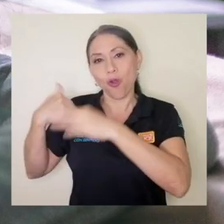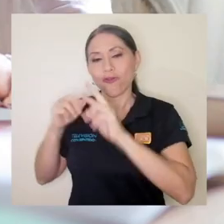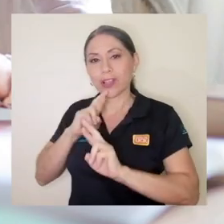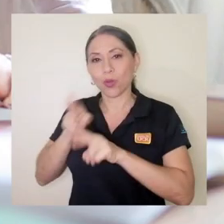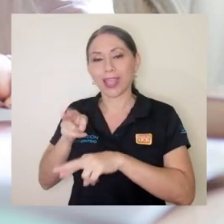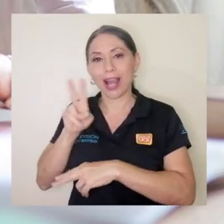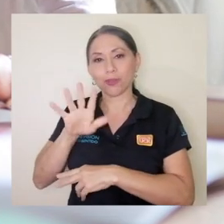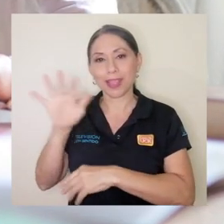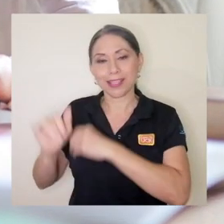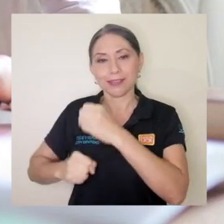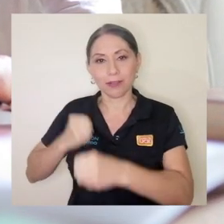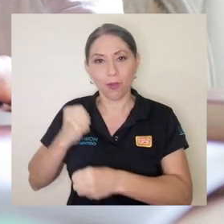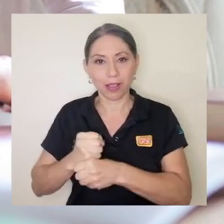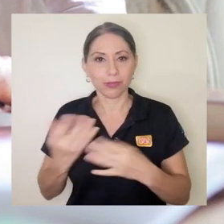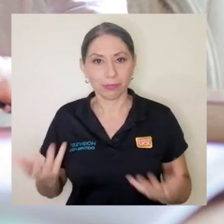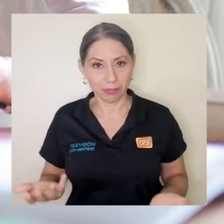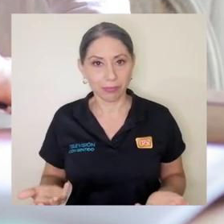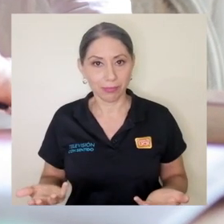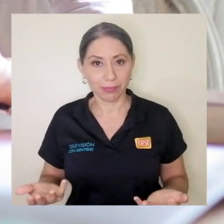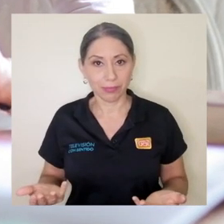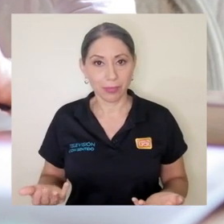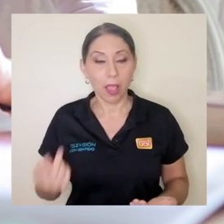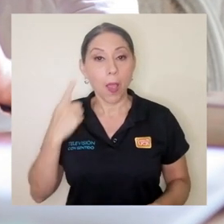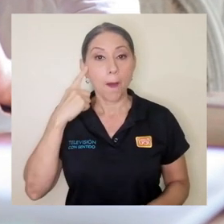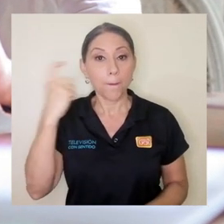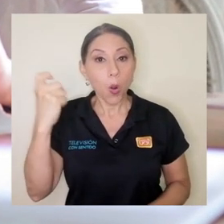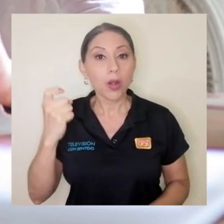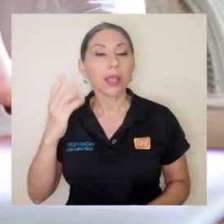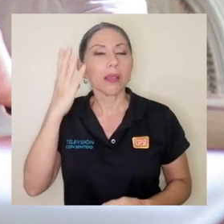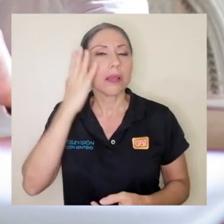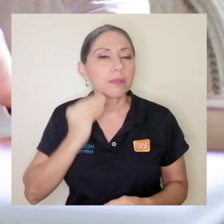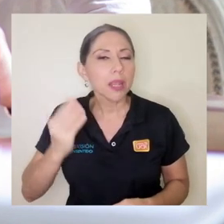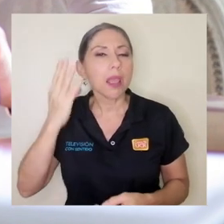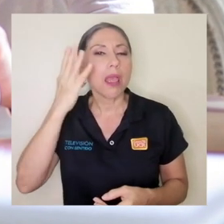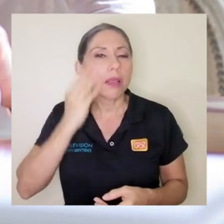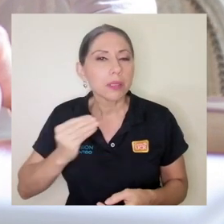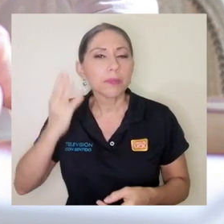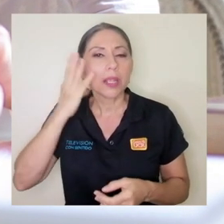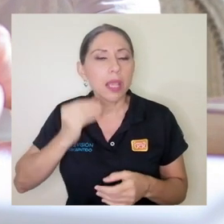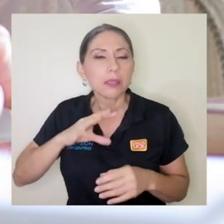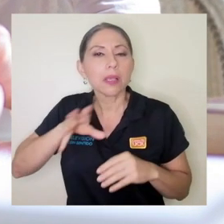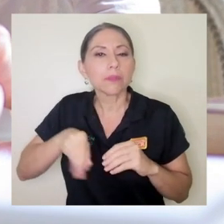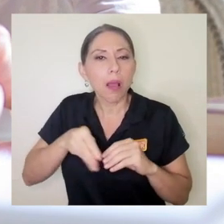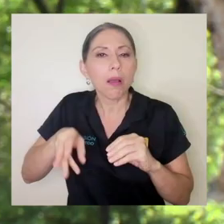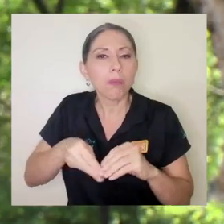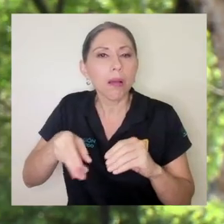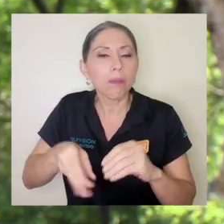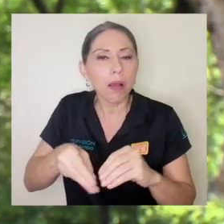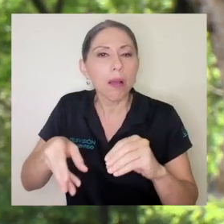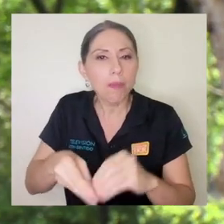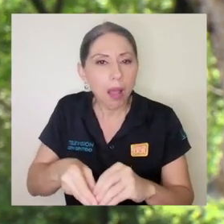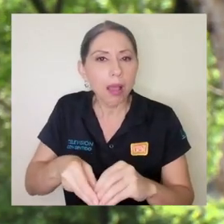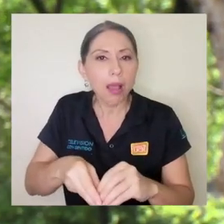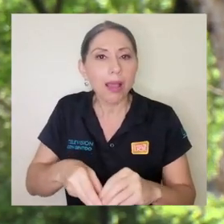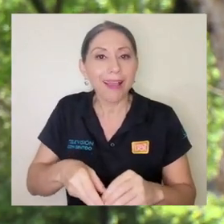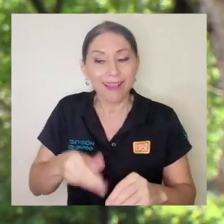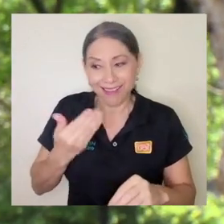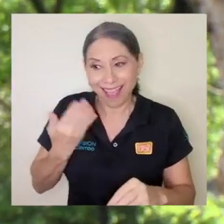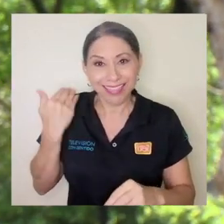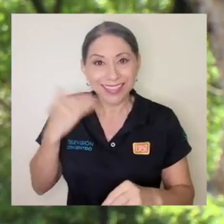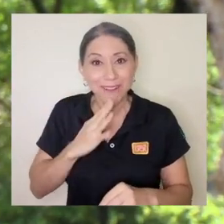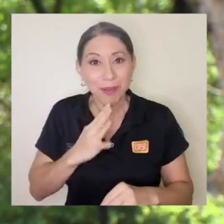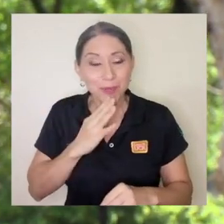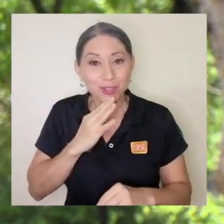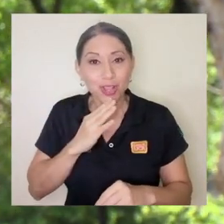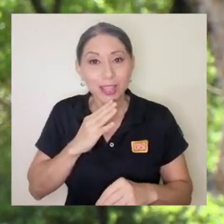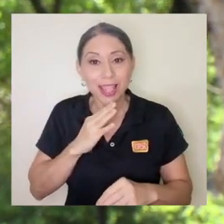a la que pronto pude tener a los 25, porque las experiencias que yo voy acumulando ahora que al principio de